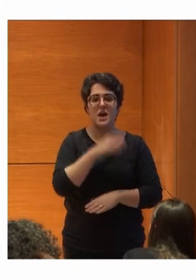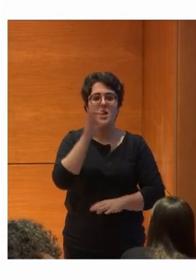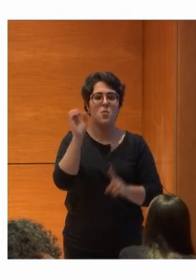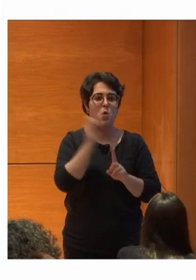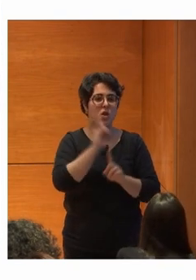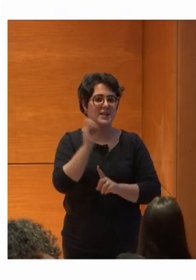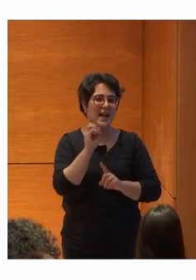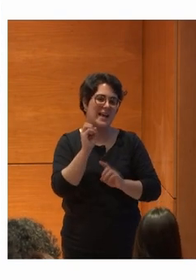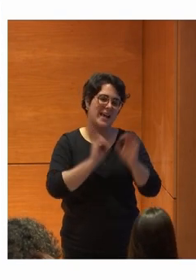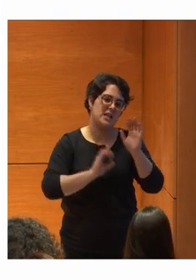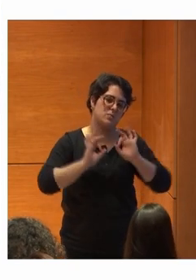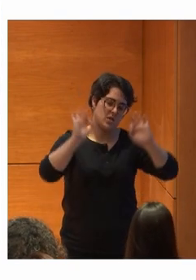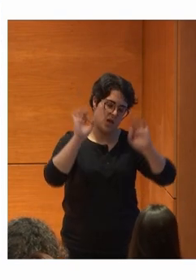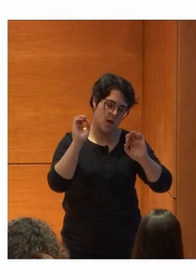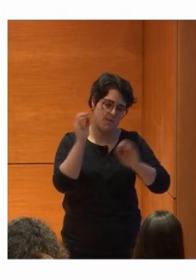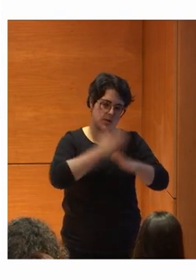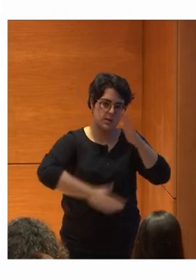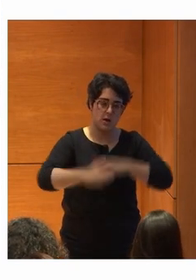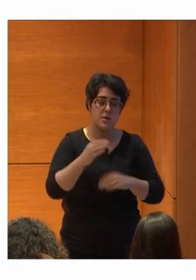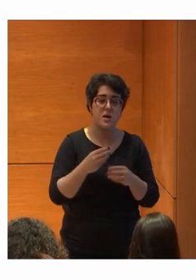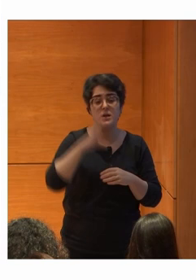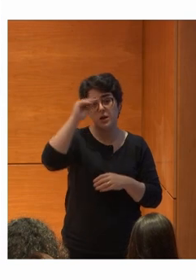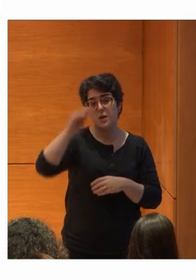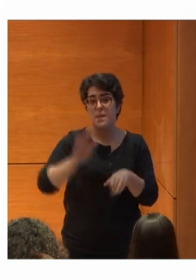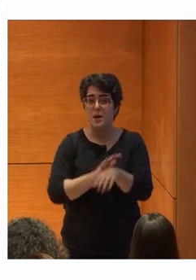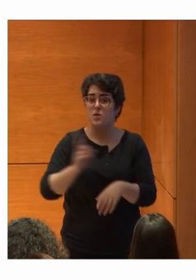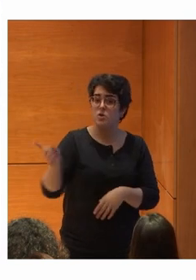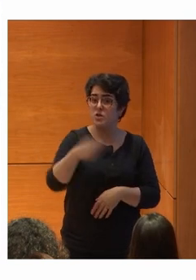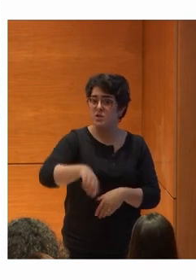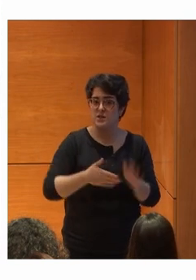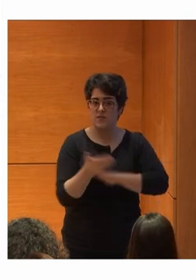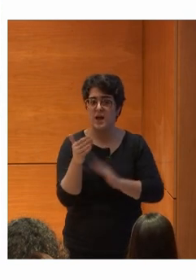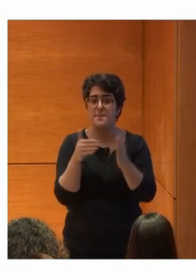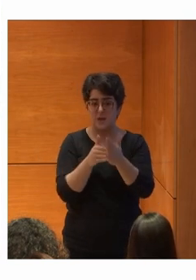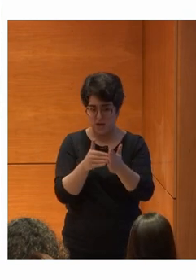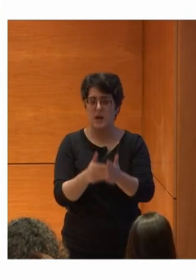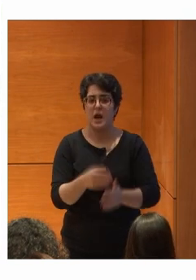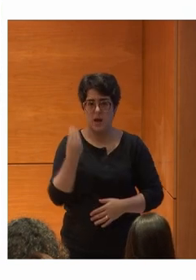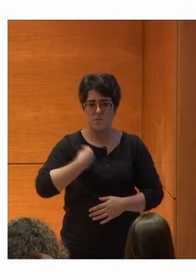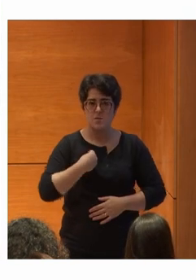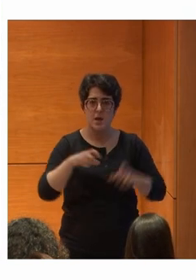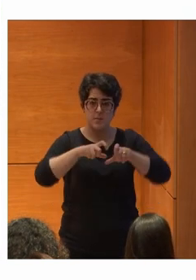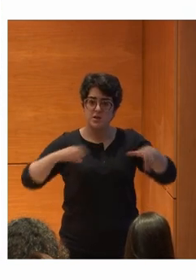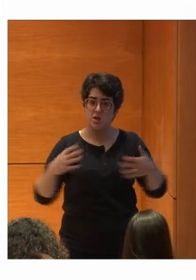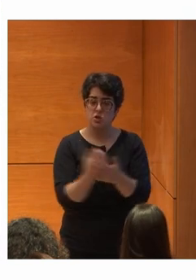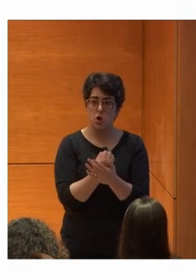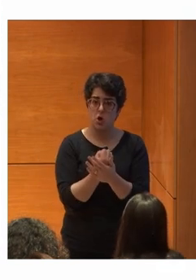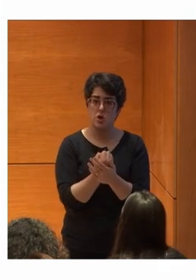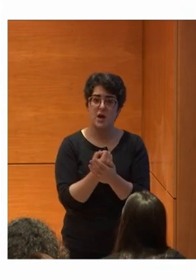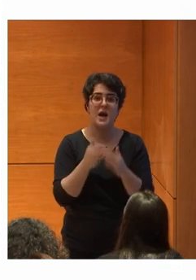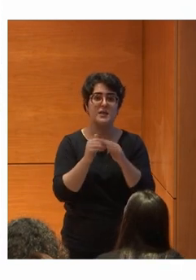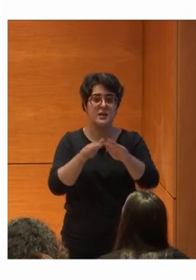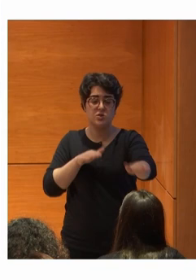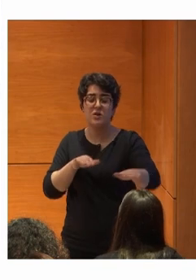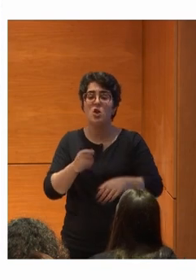discapacidad Intelectual La tecnología Para muchos de ellos Se convierte En una barrera De ahí que Todas esas empresas Se hayan sentado En la mesa Y han dicho Oye